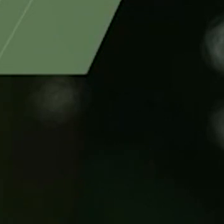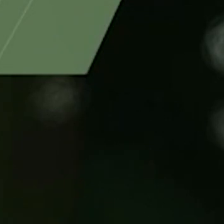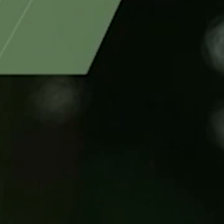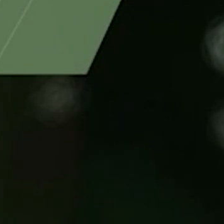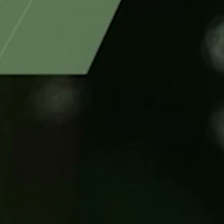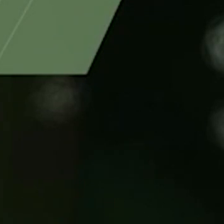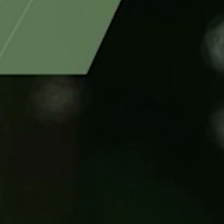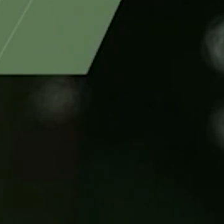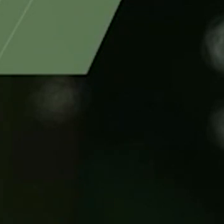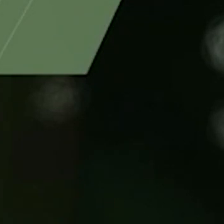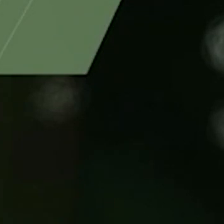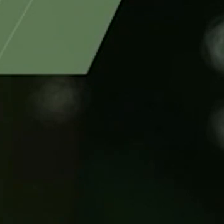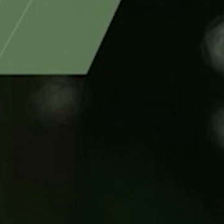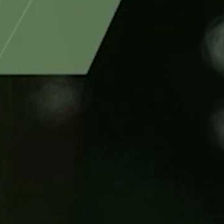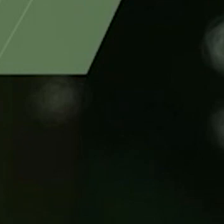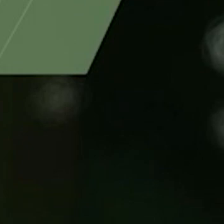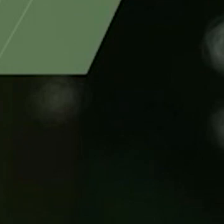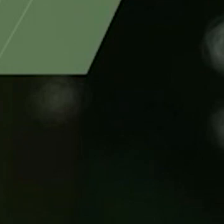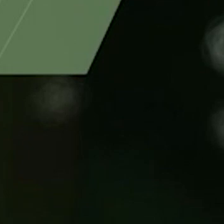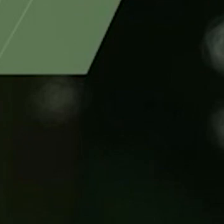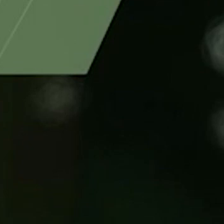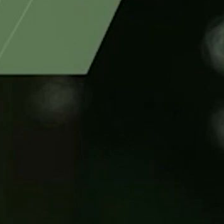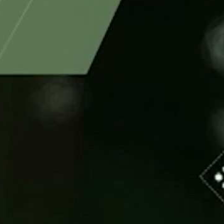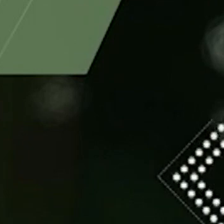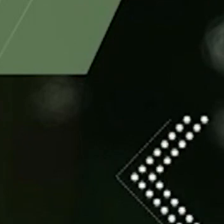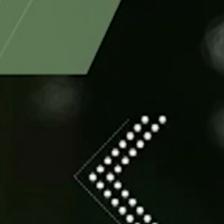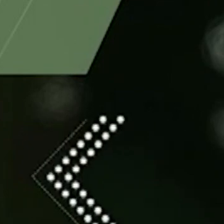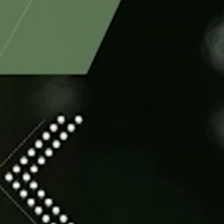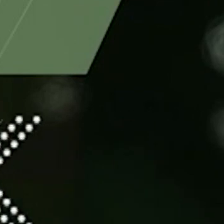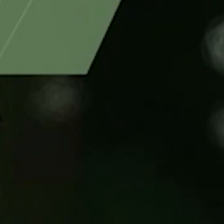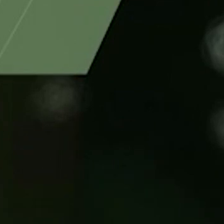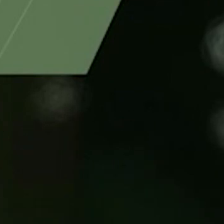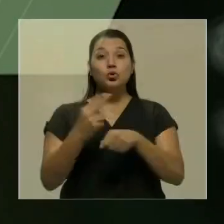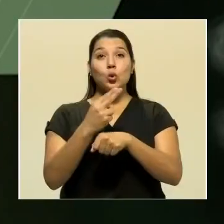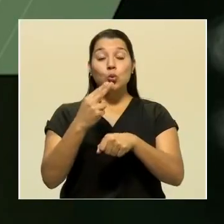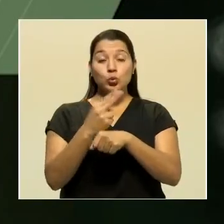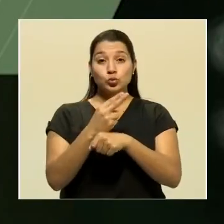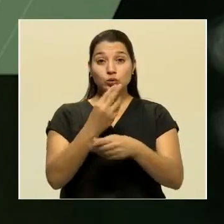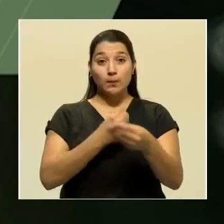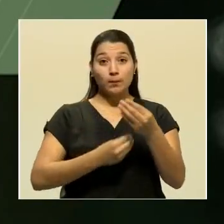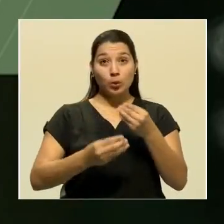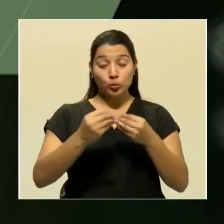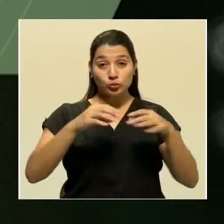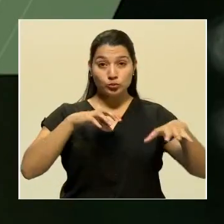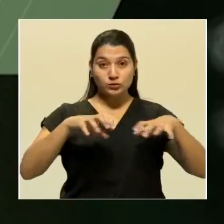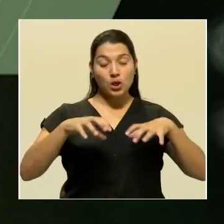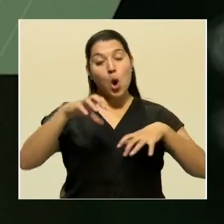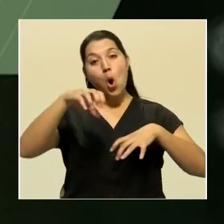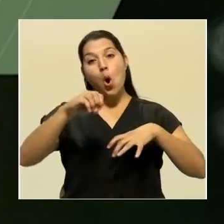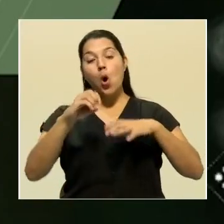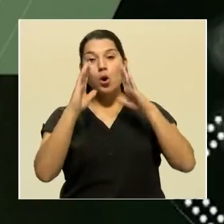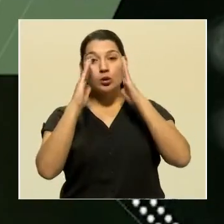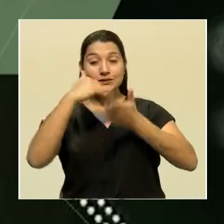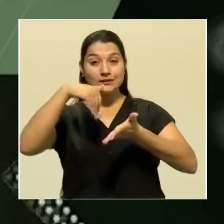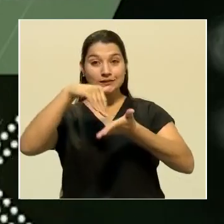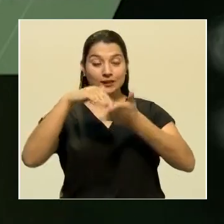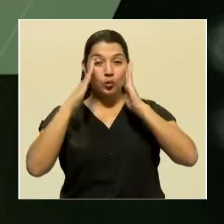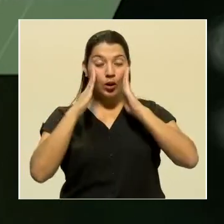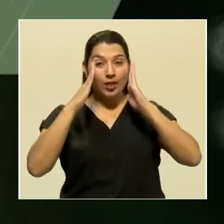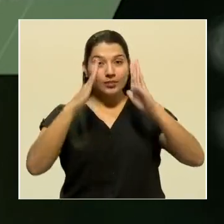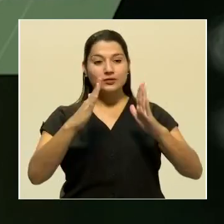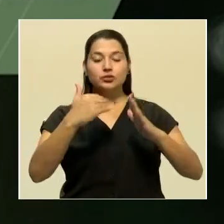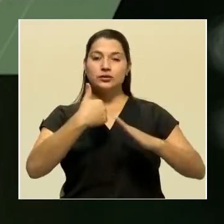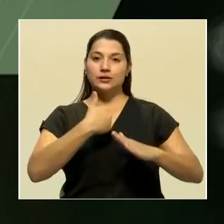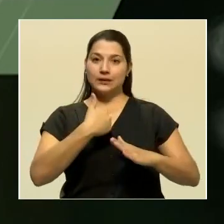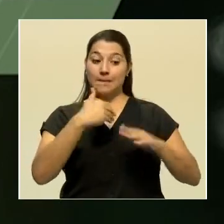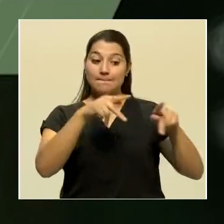cárceles, centros de atención a personas que consumen sustancias psicoactivas o centros de atención de población que posea factores de